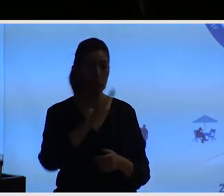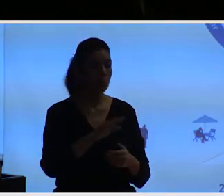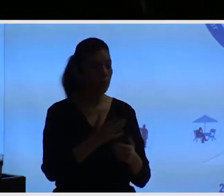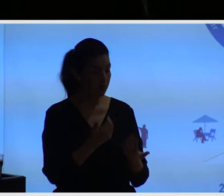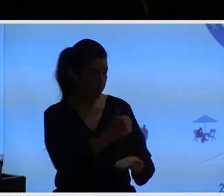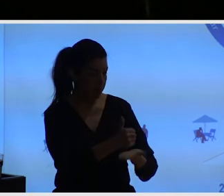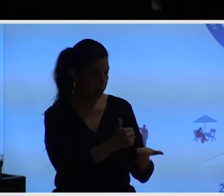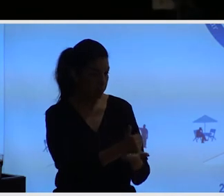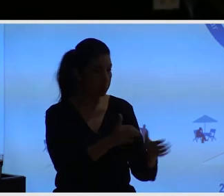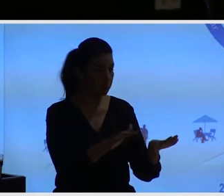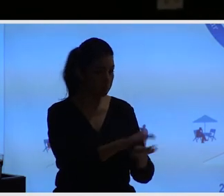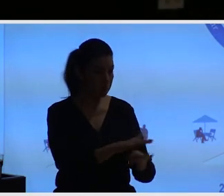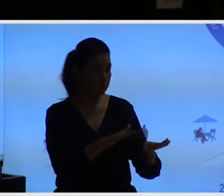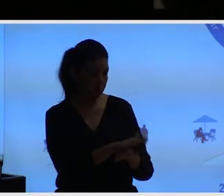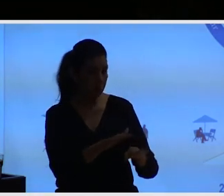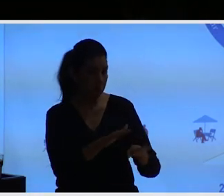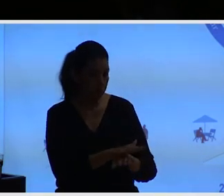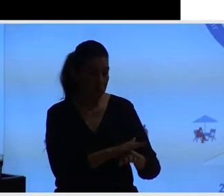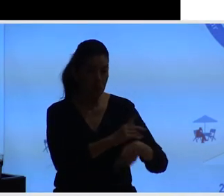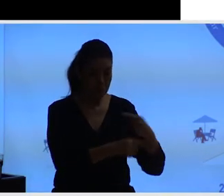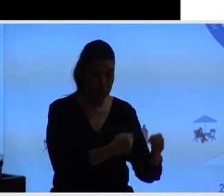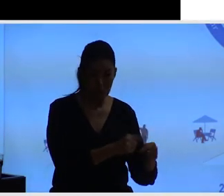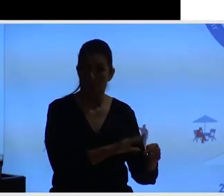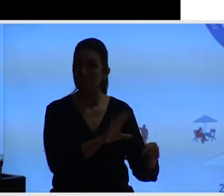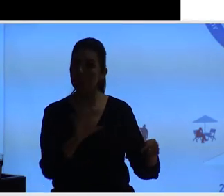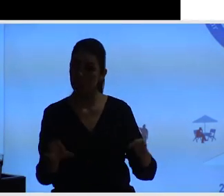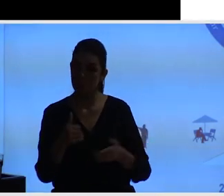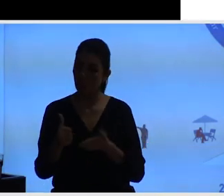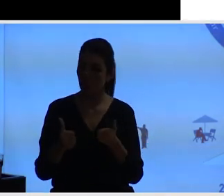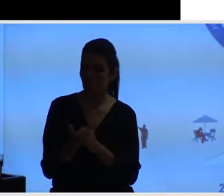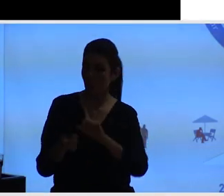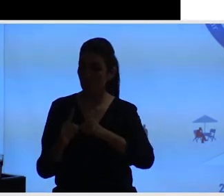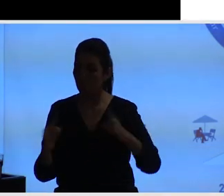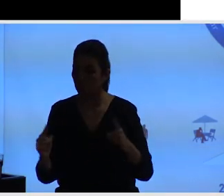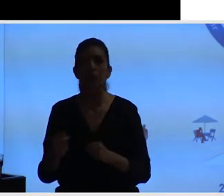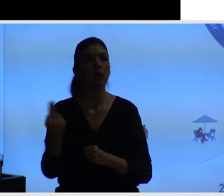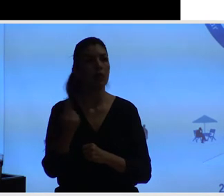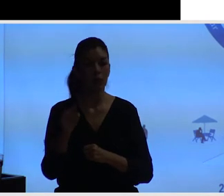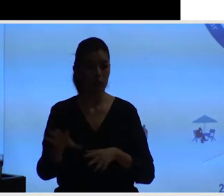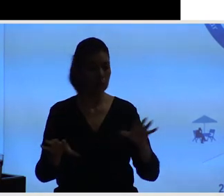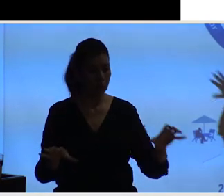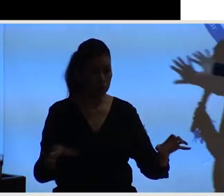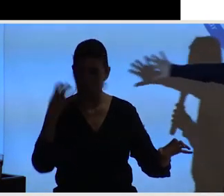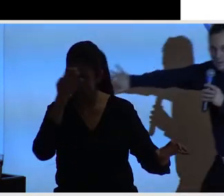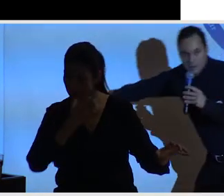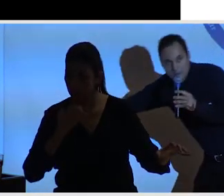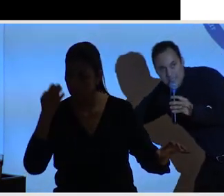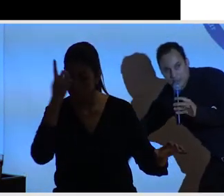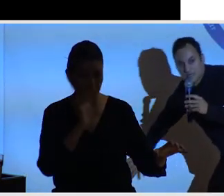manera muy fuerte estudio y práctica. Nosotros empezamos con estas mediciones del cual hablaba,